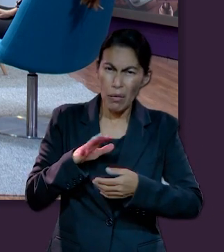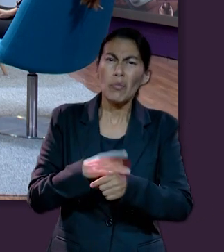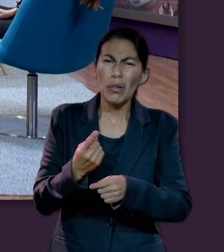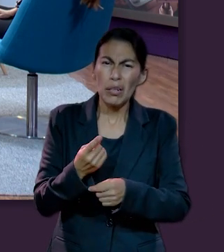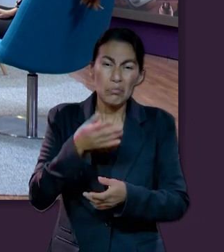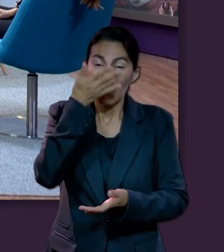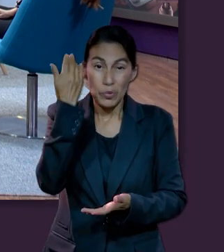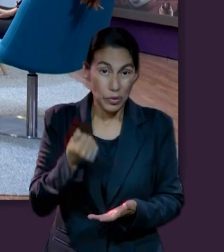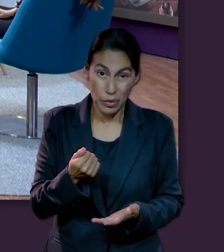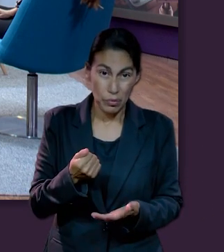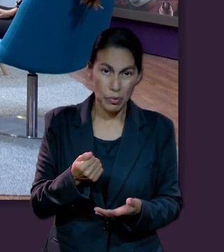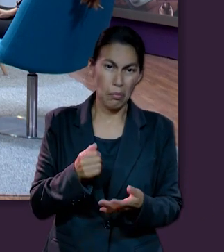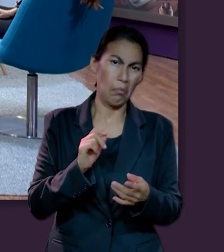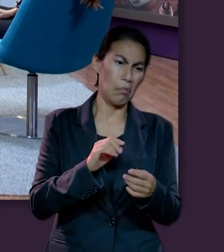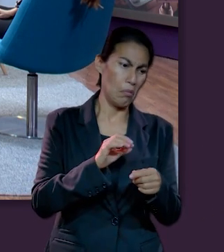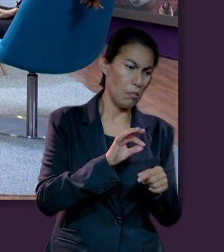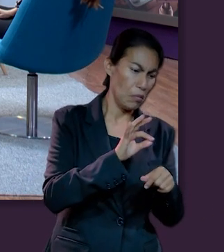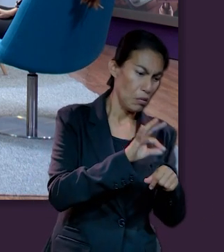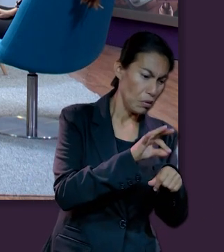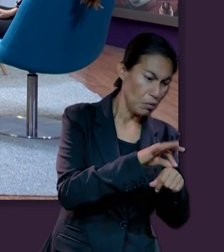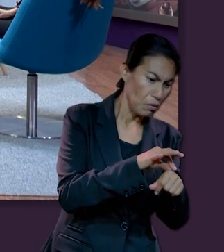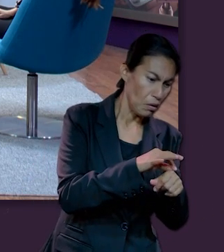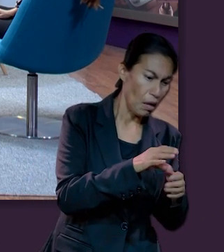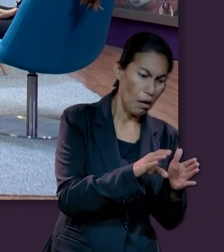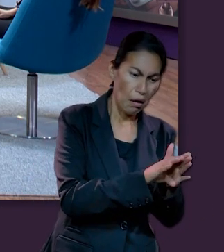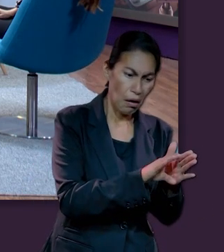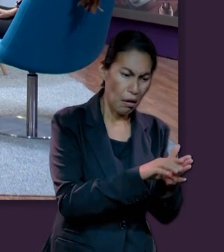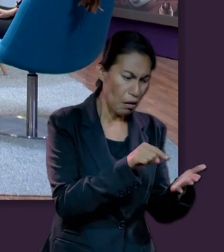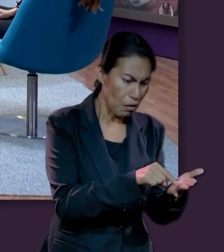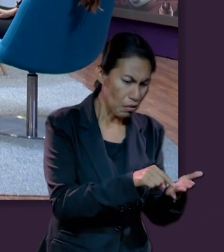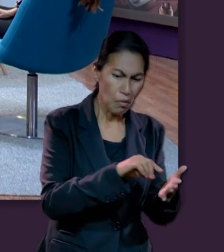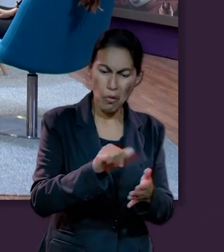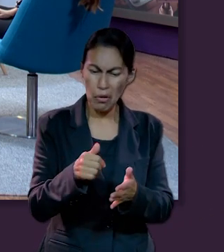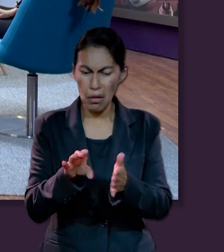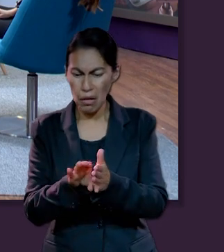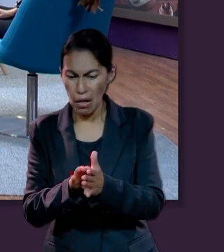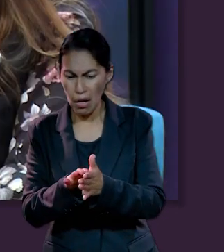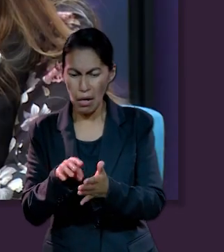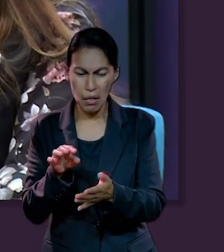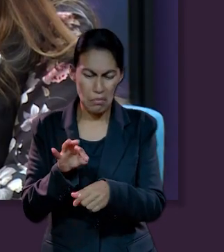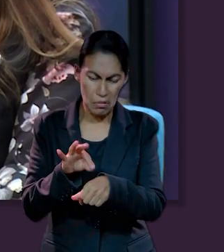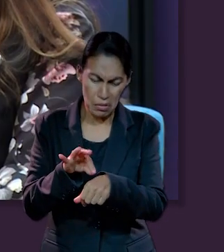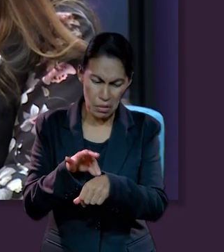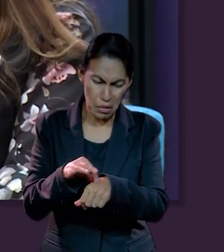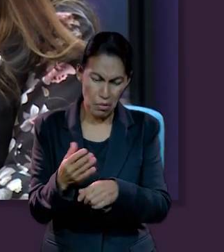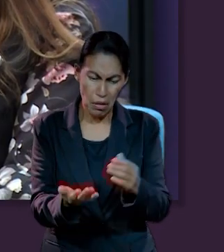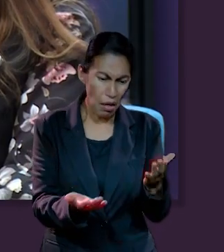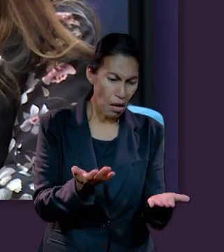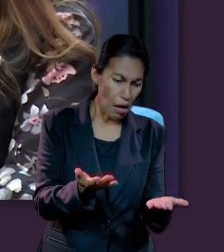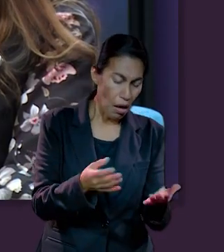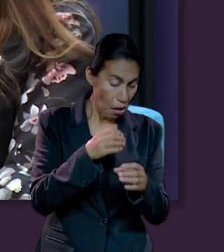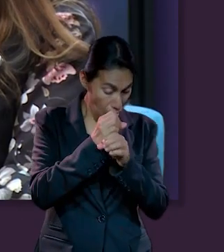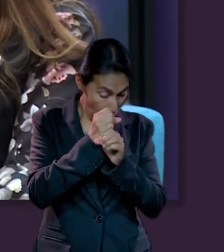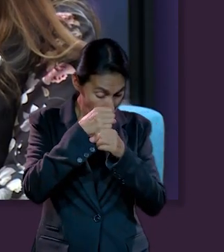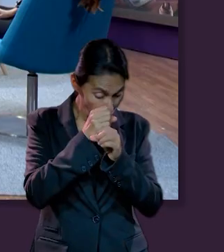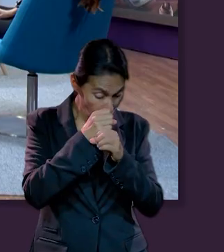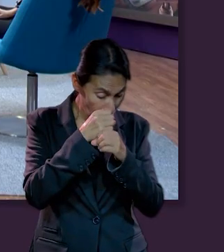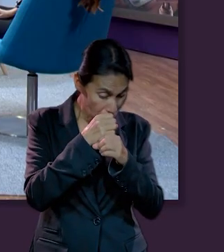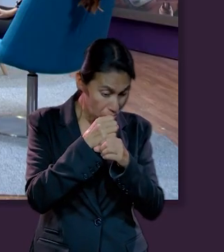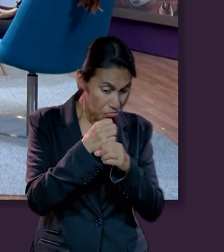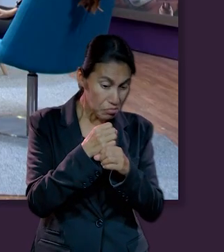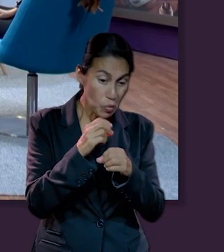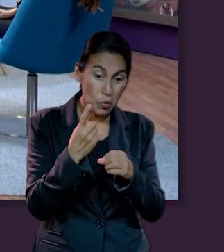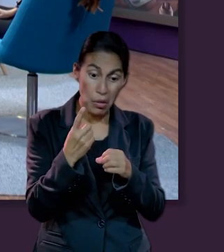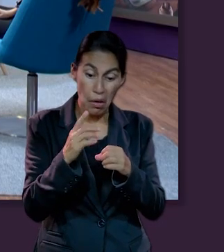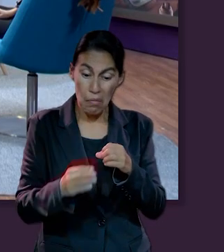Uno puede ver una célula muerta en una caja de Petri y una célula viva en otra caja, y al compararlas en el microscopio no